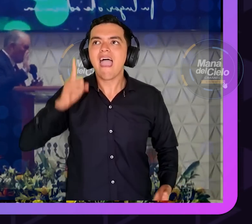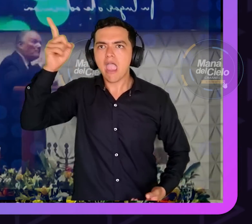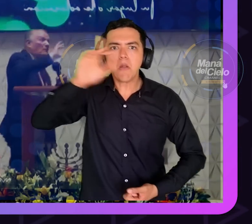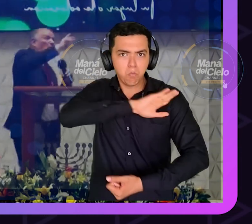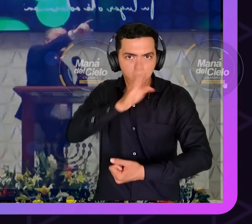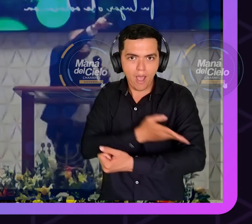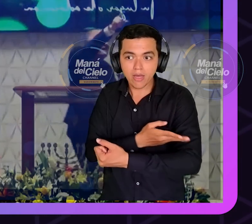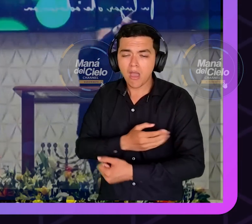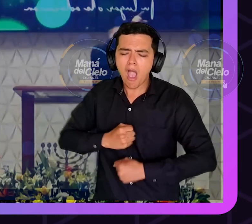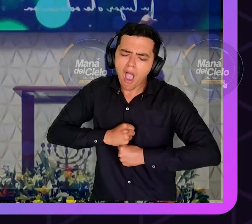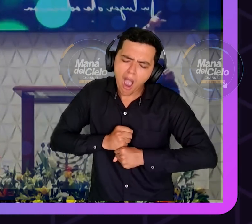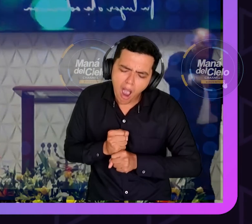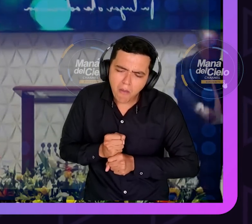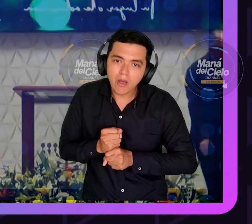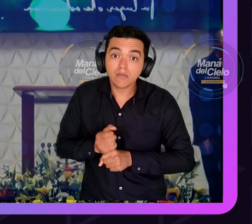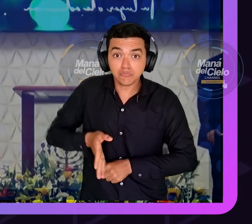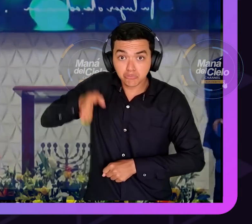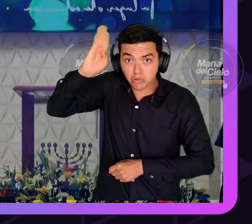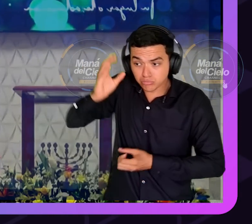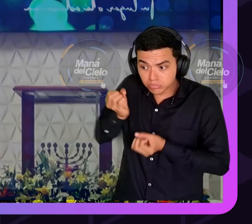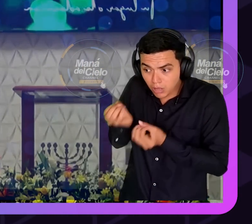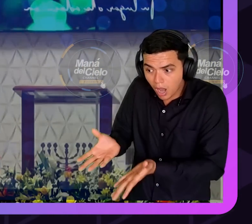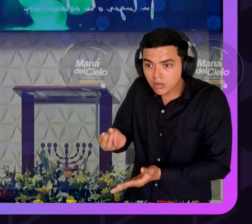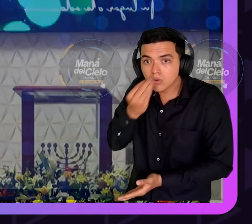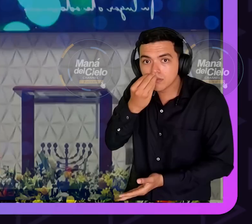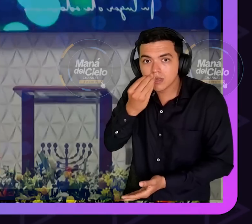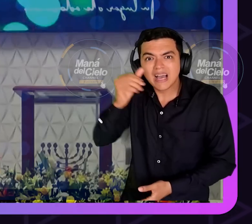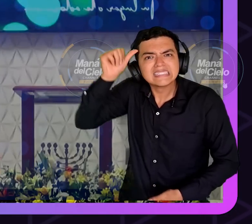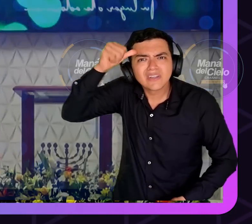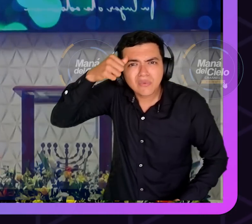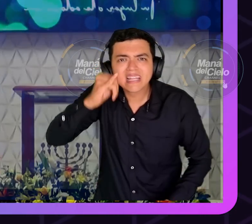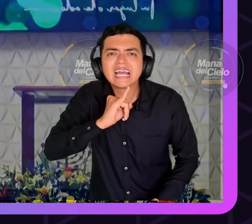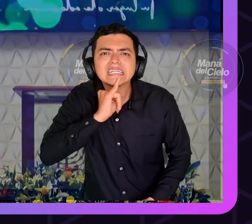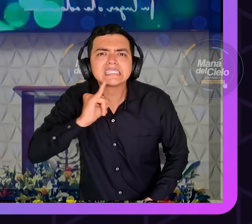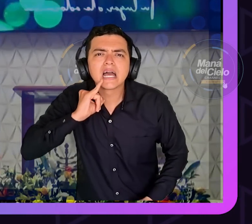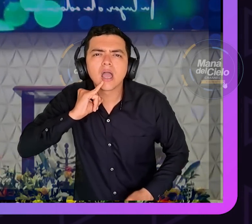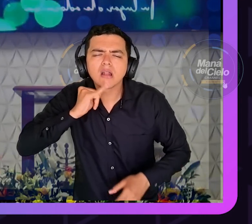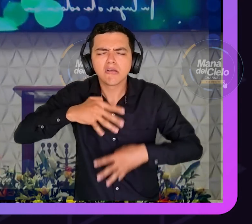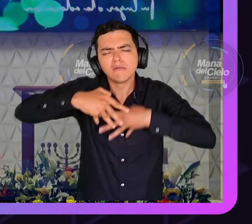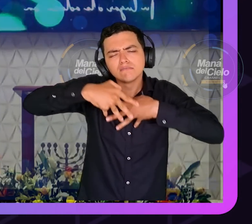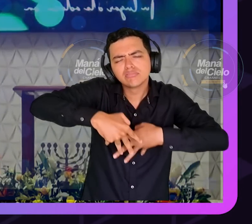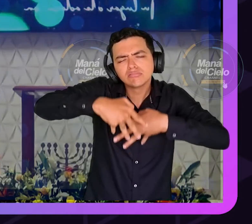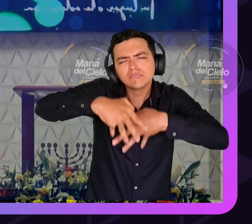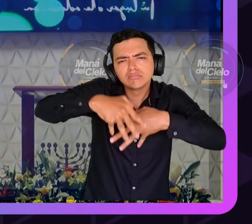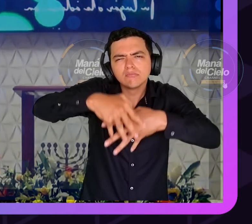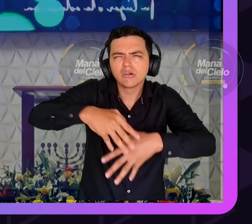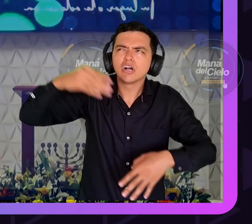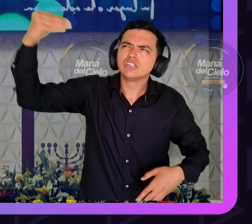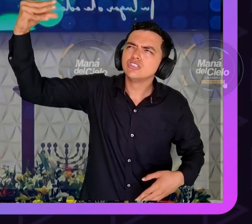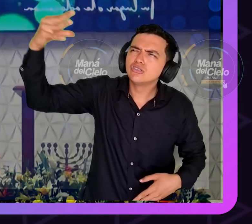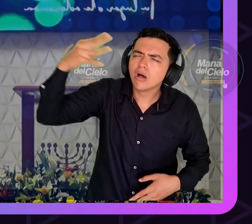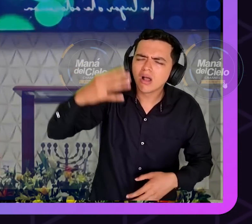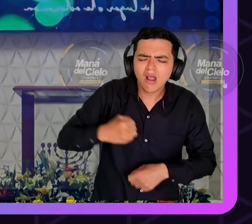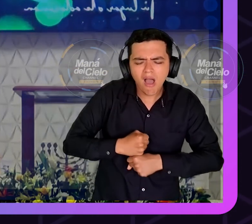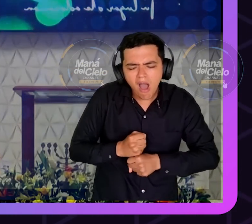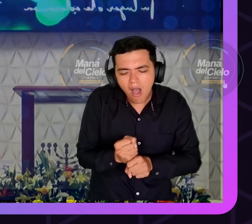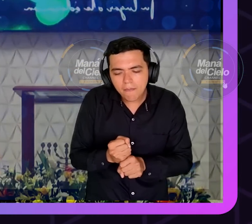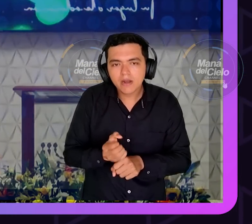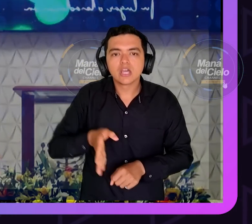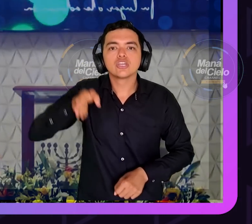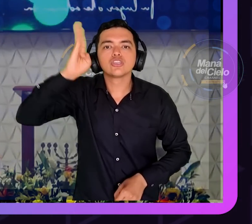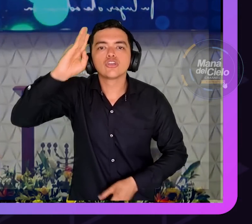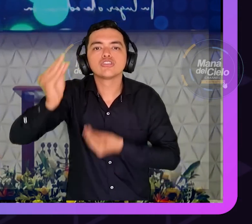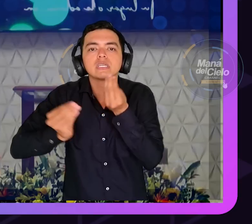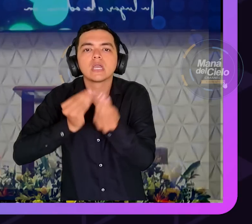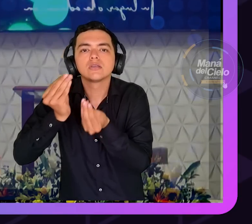hermano va a caer pan aquí en el cielo hermano no se ha exagerado tú crees que no que Dios tenga otra manera de hacerlo no lo